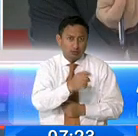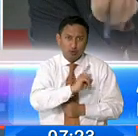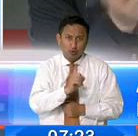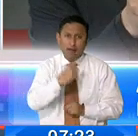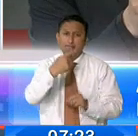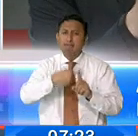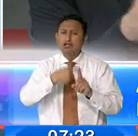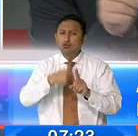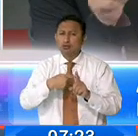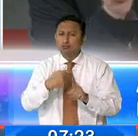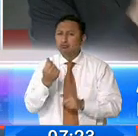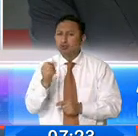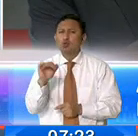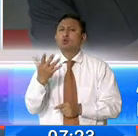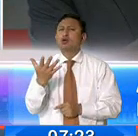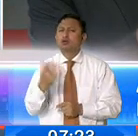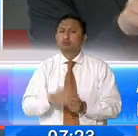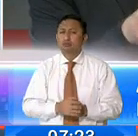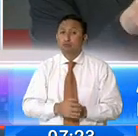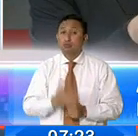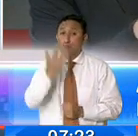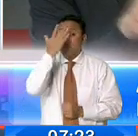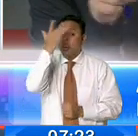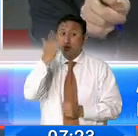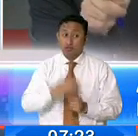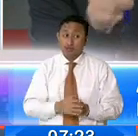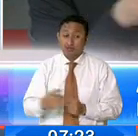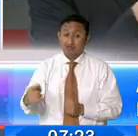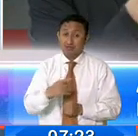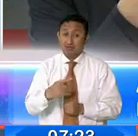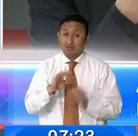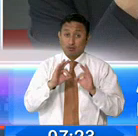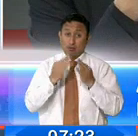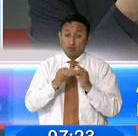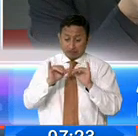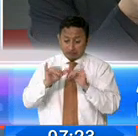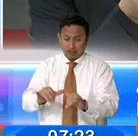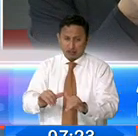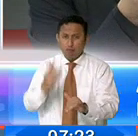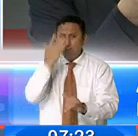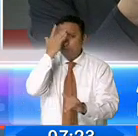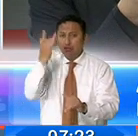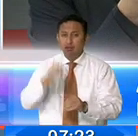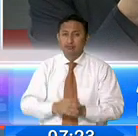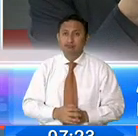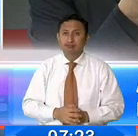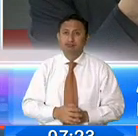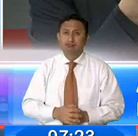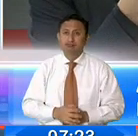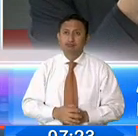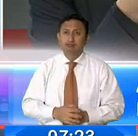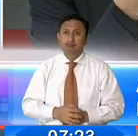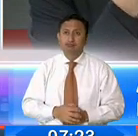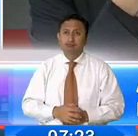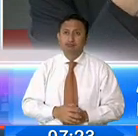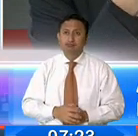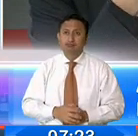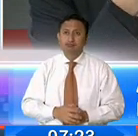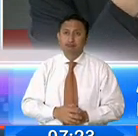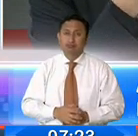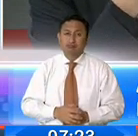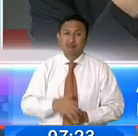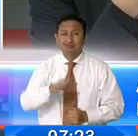Mensualmente, ¿cuánto cogen y por qué estas redes intentan que estas familias se queden en la calle? Nosotros tenemos ahí alguna